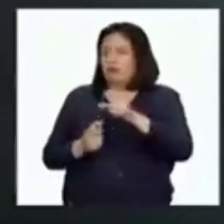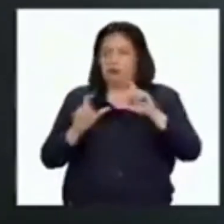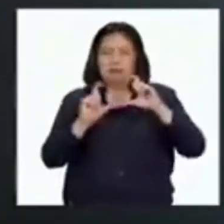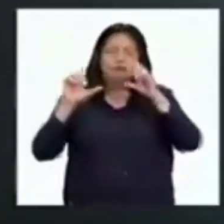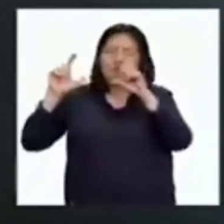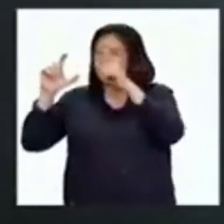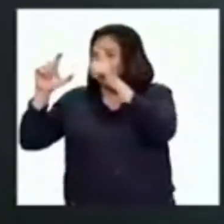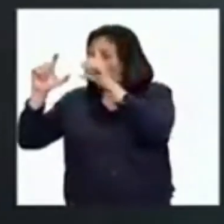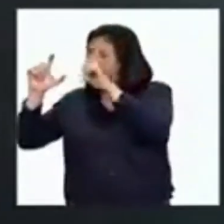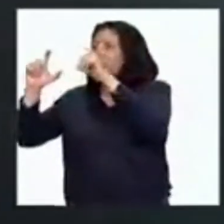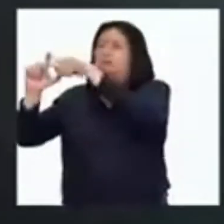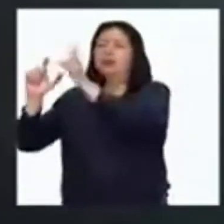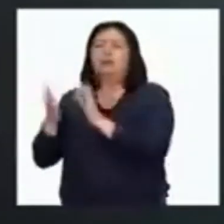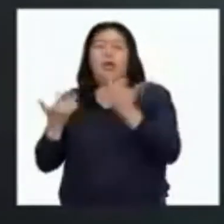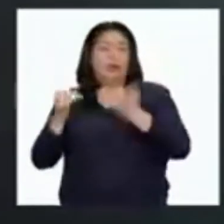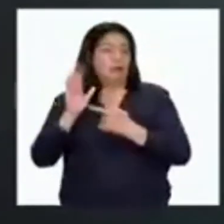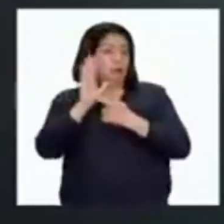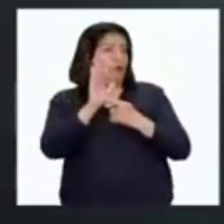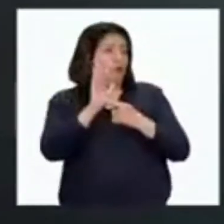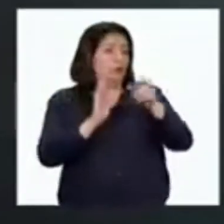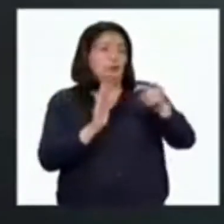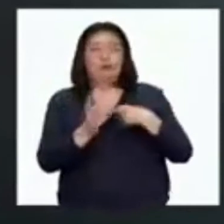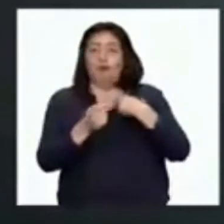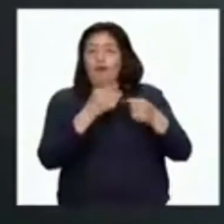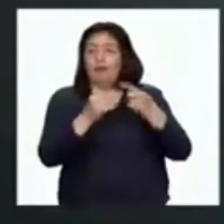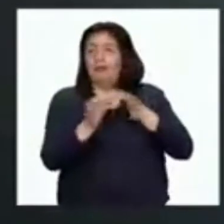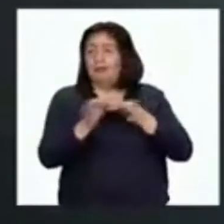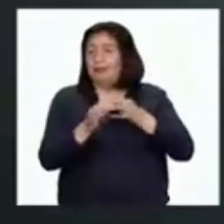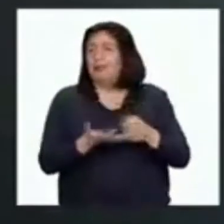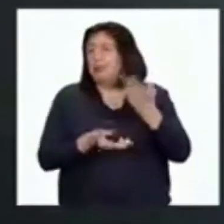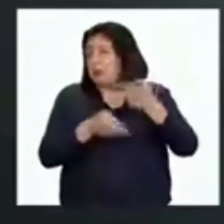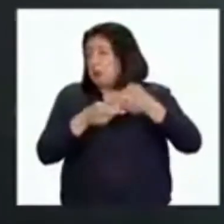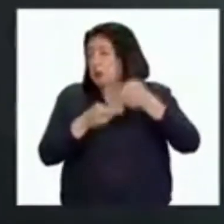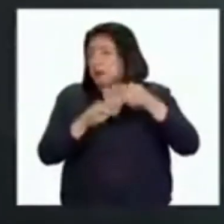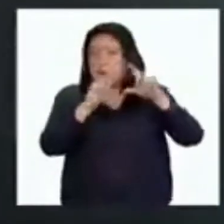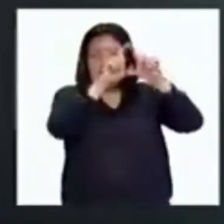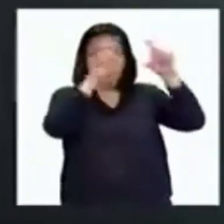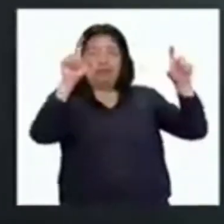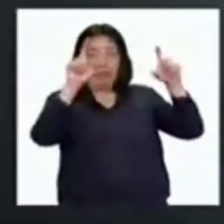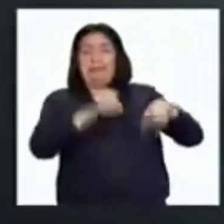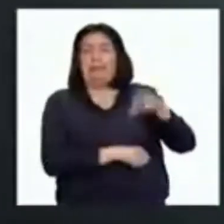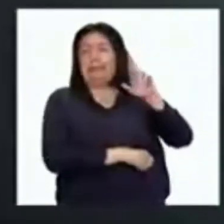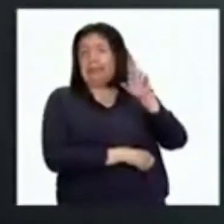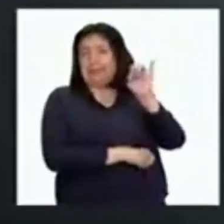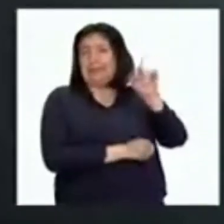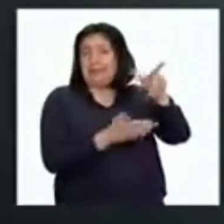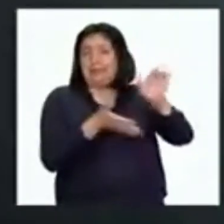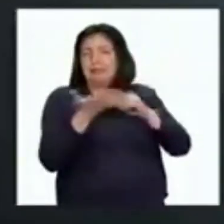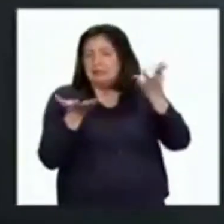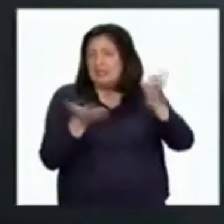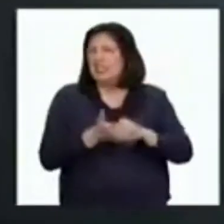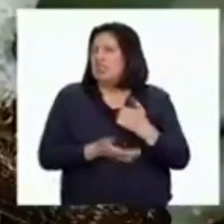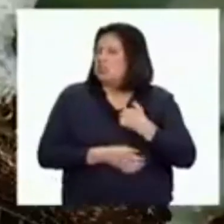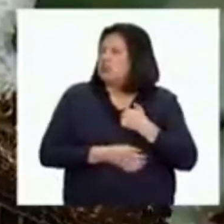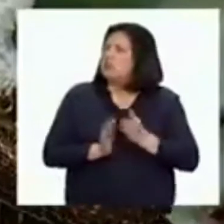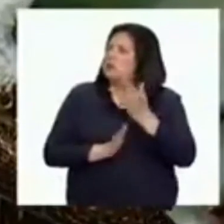El día de hoy quiero comentarles acerca de una muestra fotográfica que hice bajo el concepto de resiliencia. En mi caso y por mi trabajo, he podido viajar